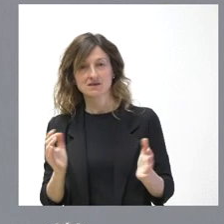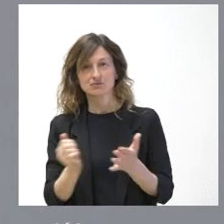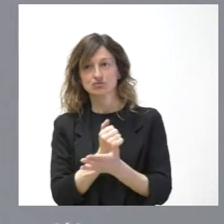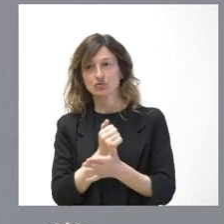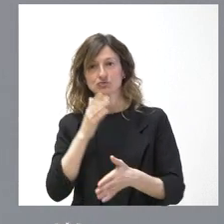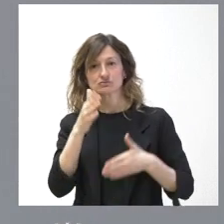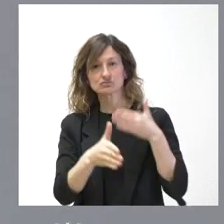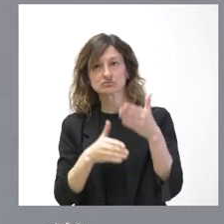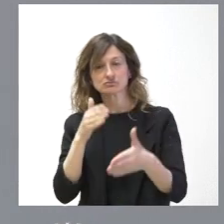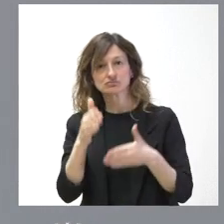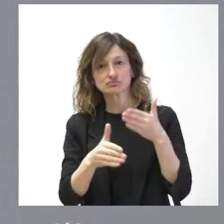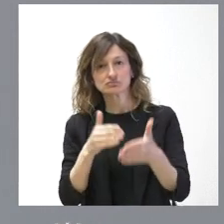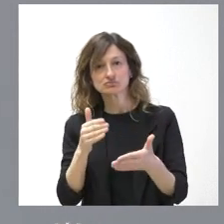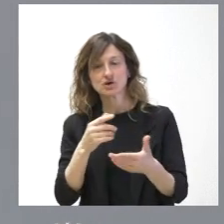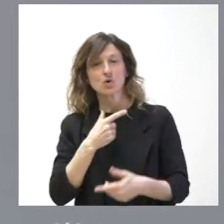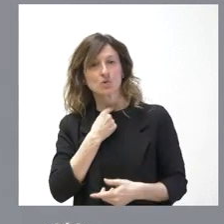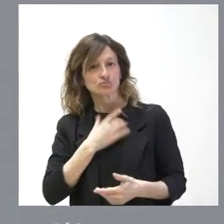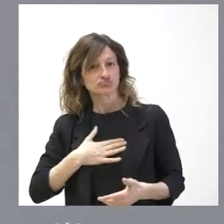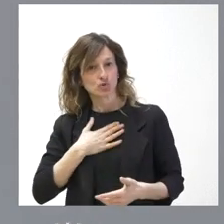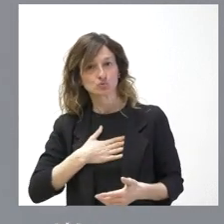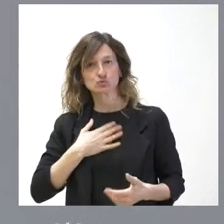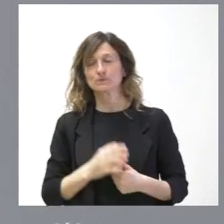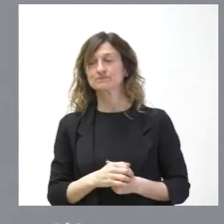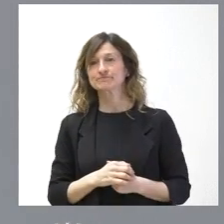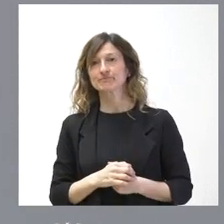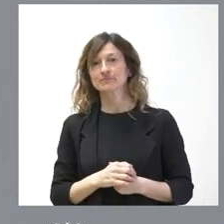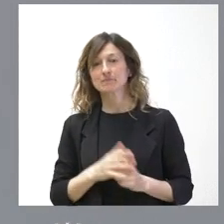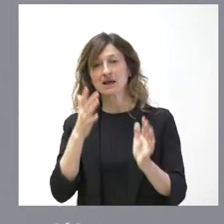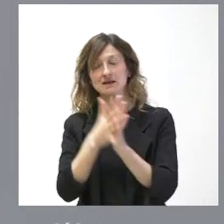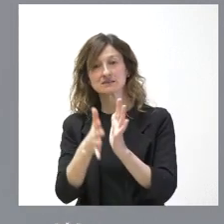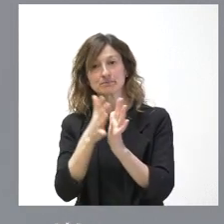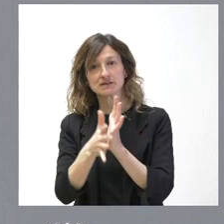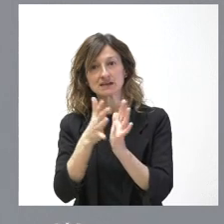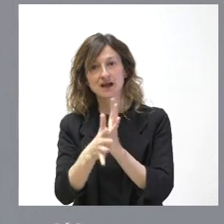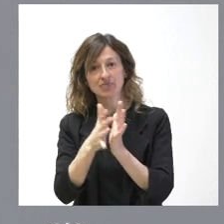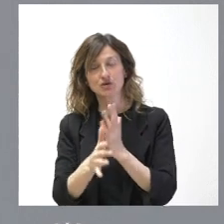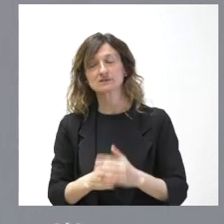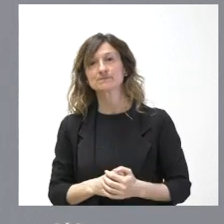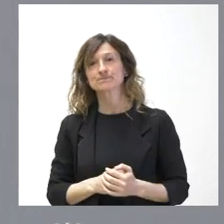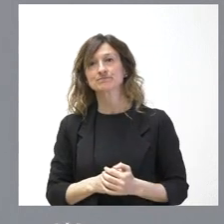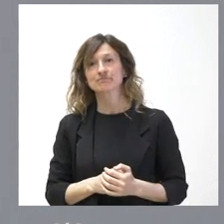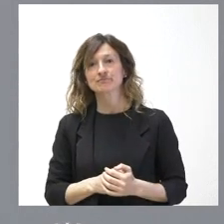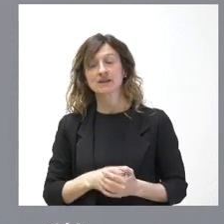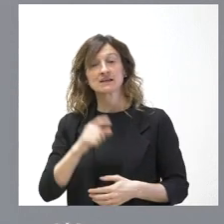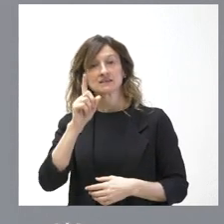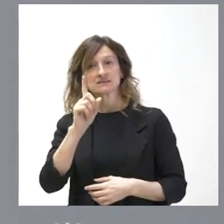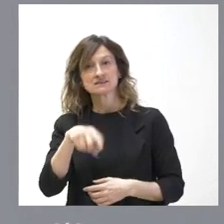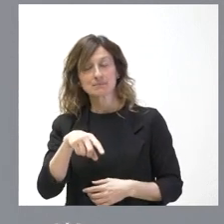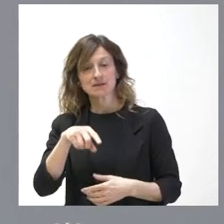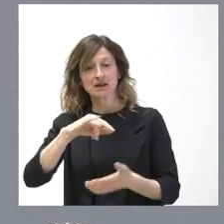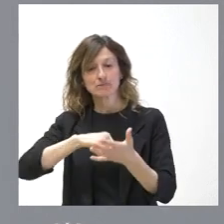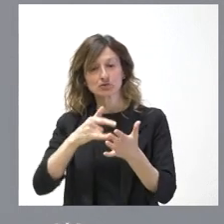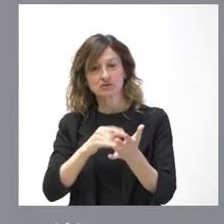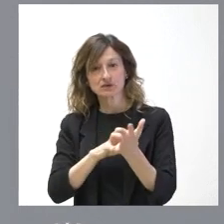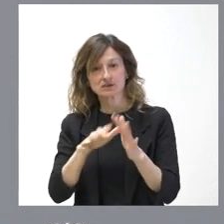con mucho gusto para dar explicaciones, pero también para plantear el proyecto de Castilla y León